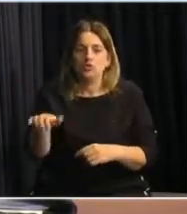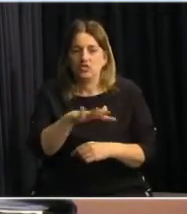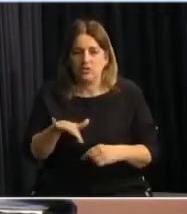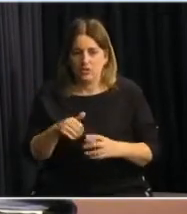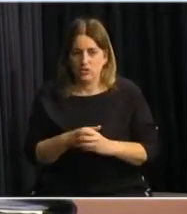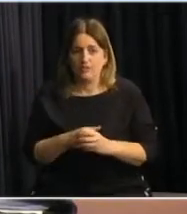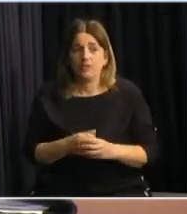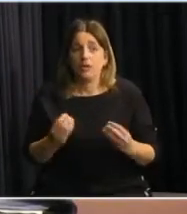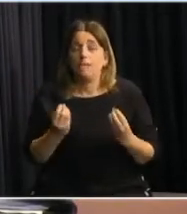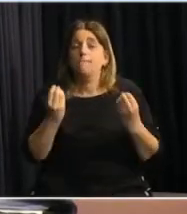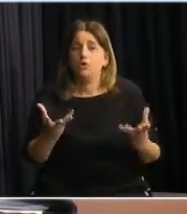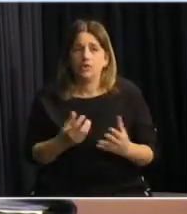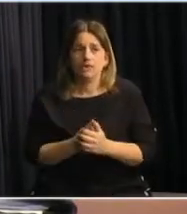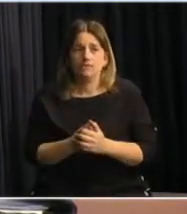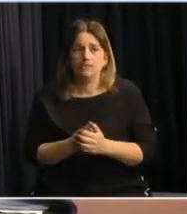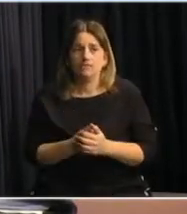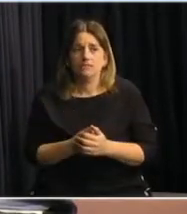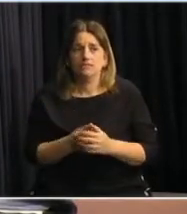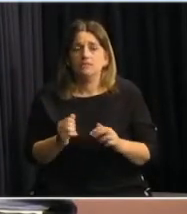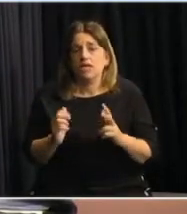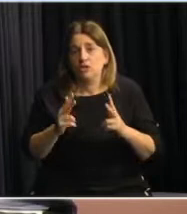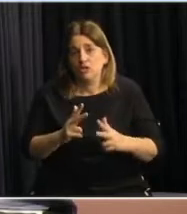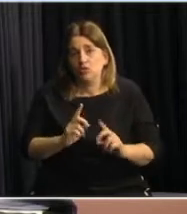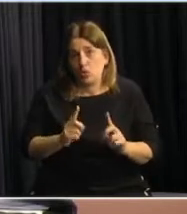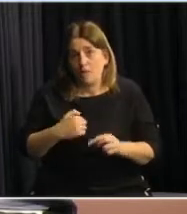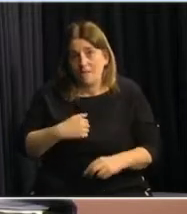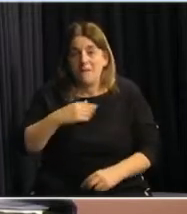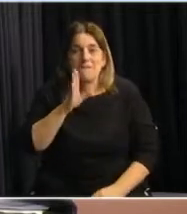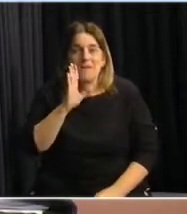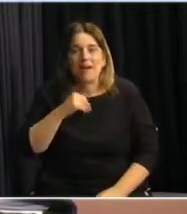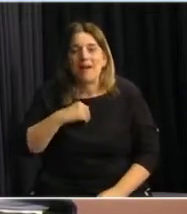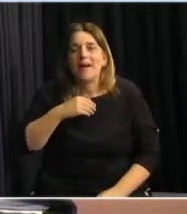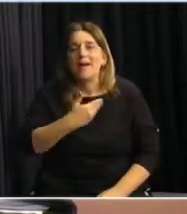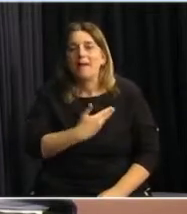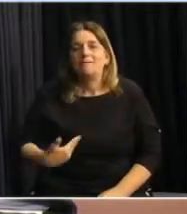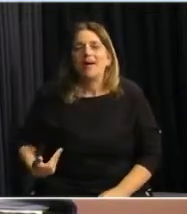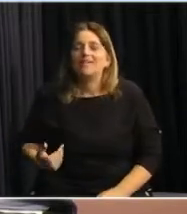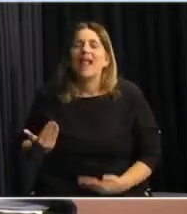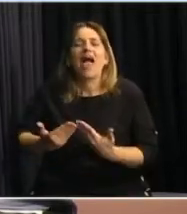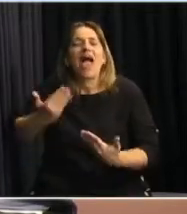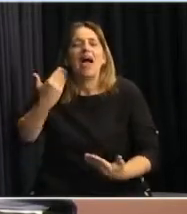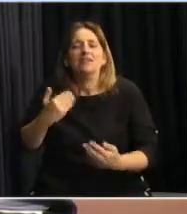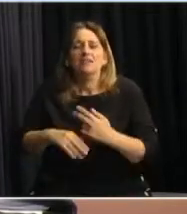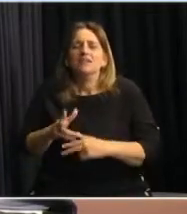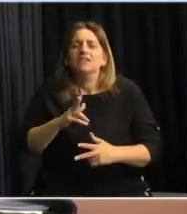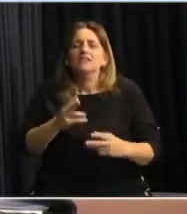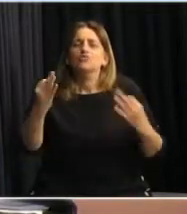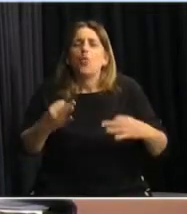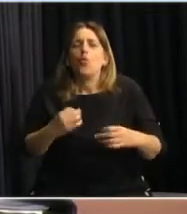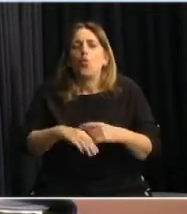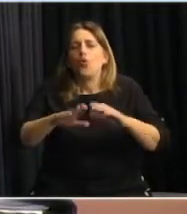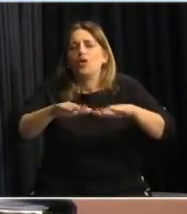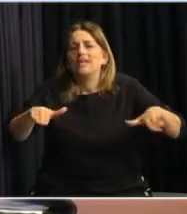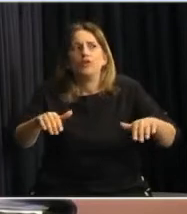Porque, lo comentaba, yo soy hijo de una maestra y mi madre maestra me decía cuando de nuestros niños se trata